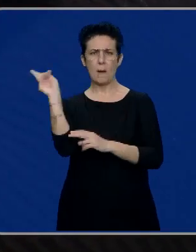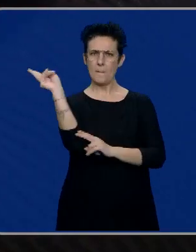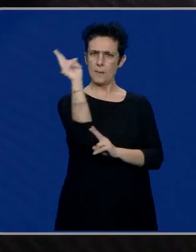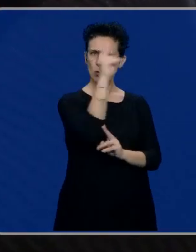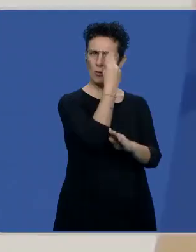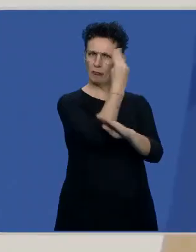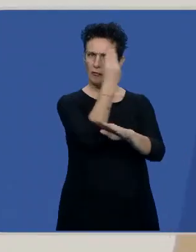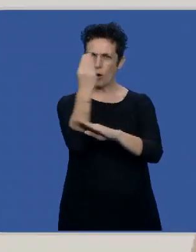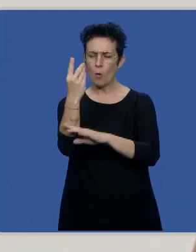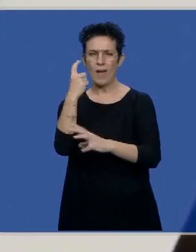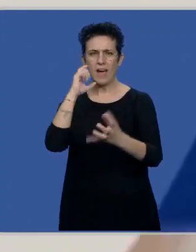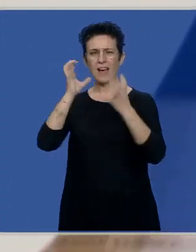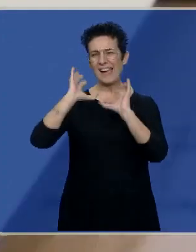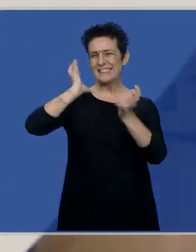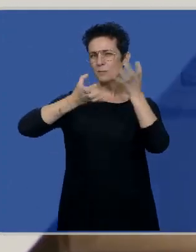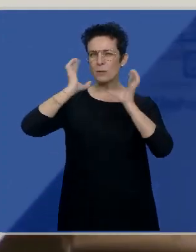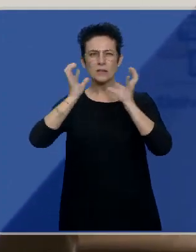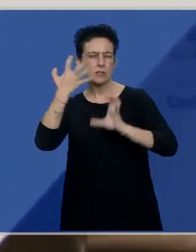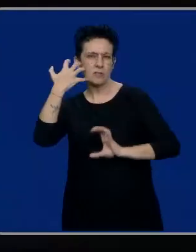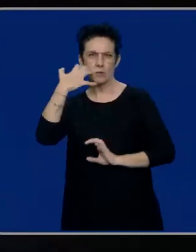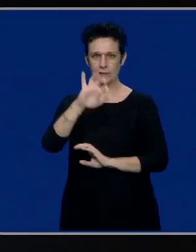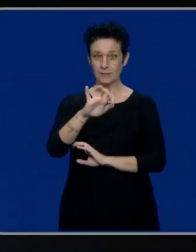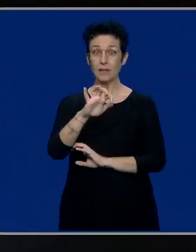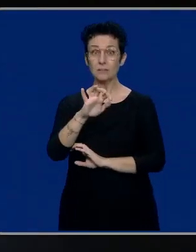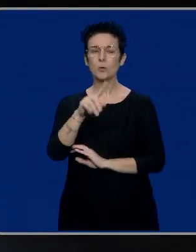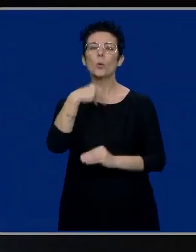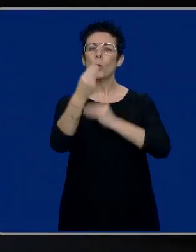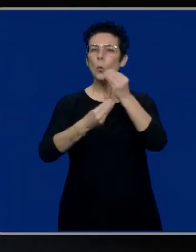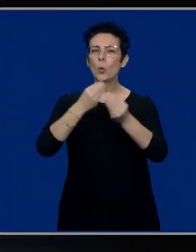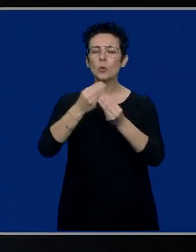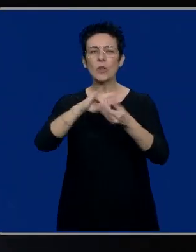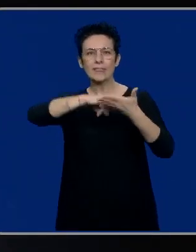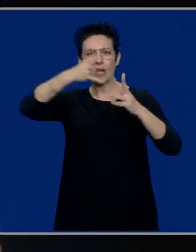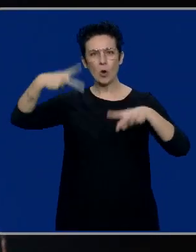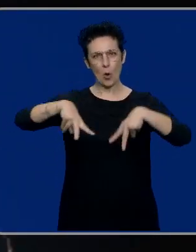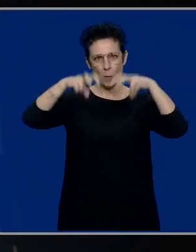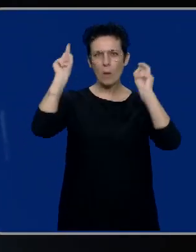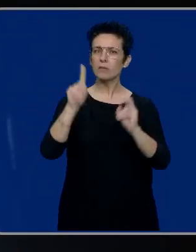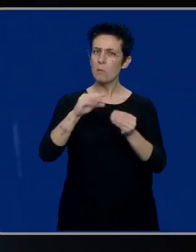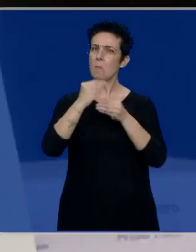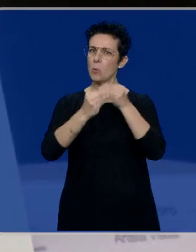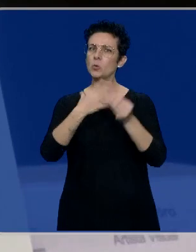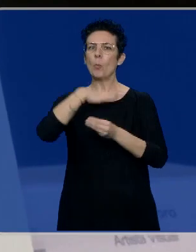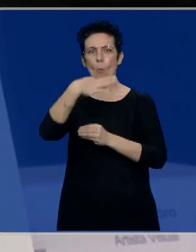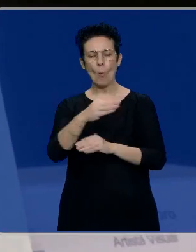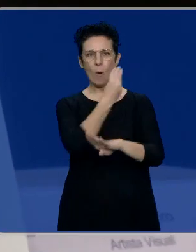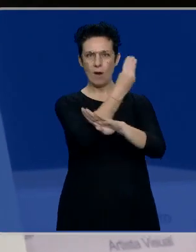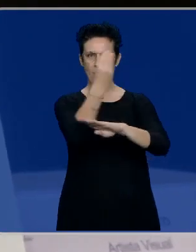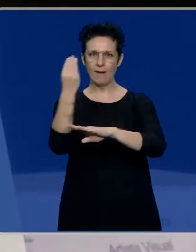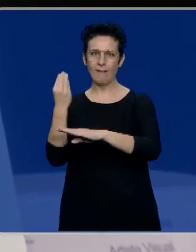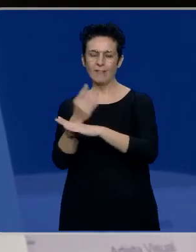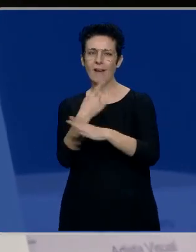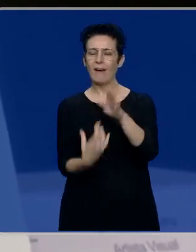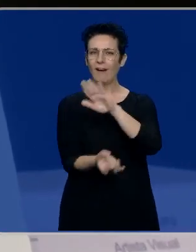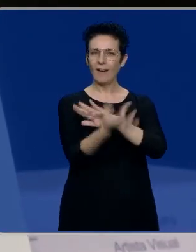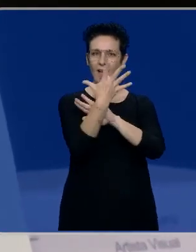figurativa con un expresionismo casi abstracto y también el uso de las nuevas tecnologías que le han permitido incorporar a sus